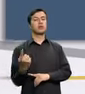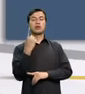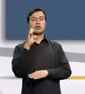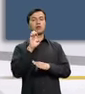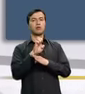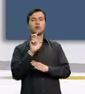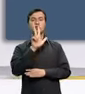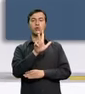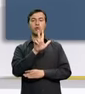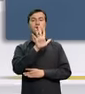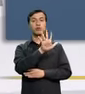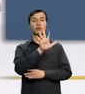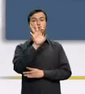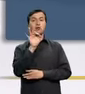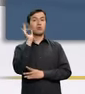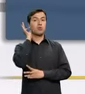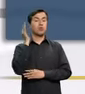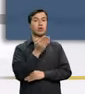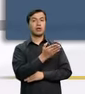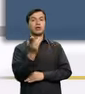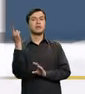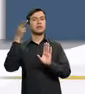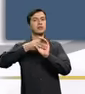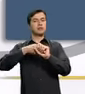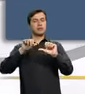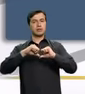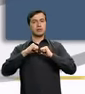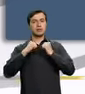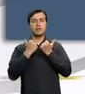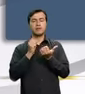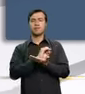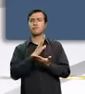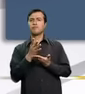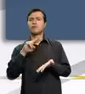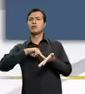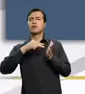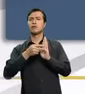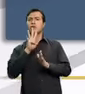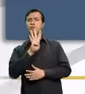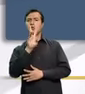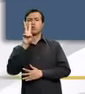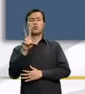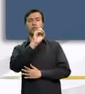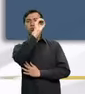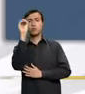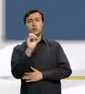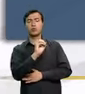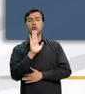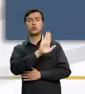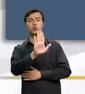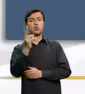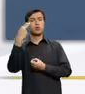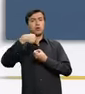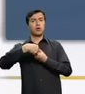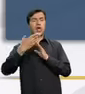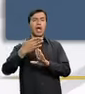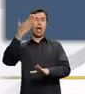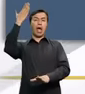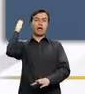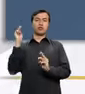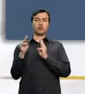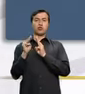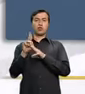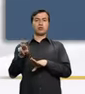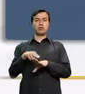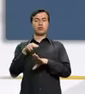del país. 58 mujeres presentes en la legislatura, lo que representa el 42% de sus integrantes, a diferencia del